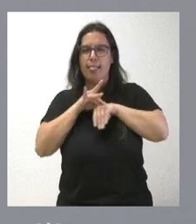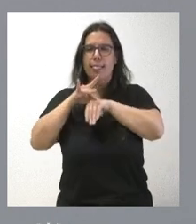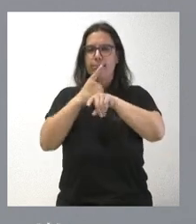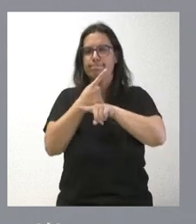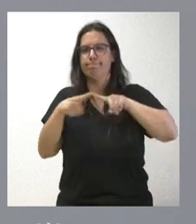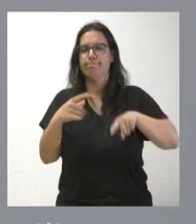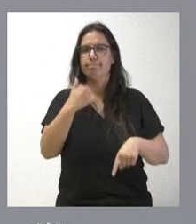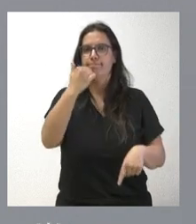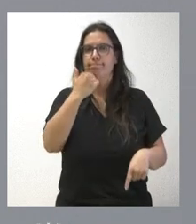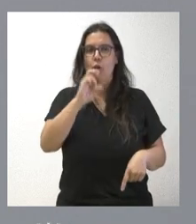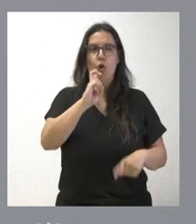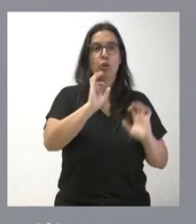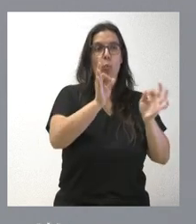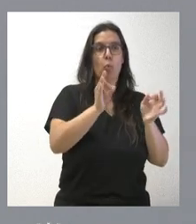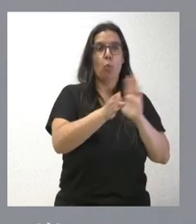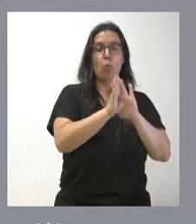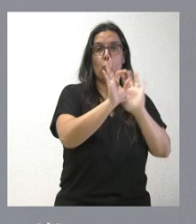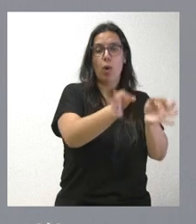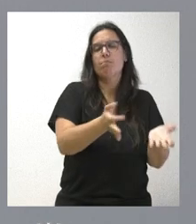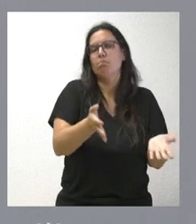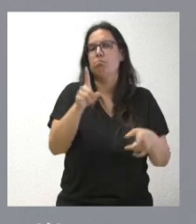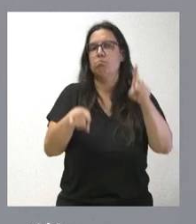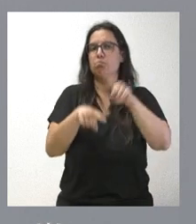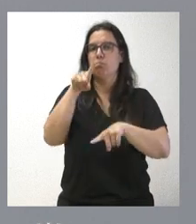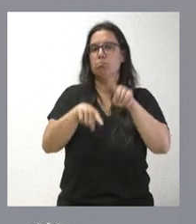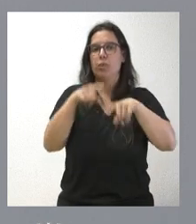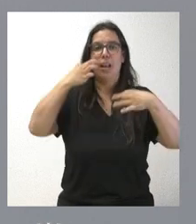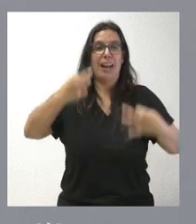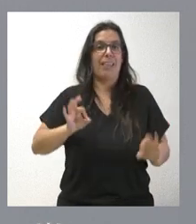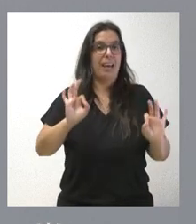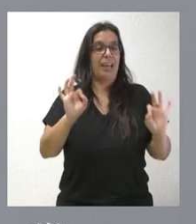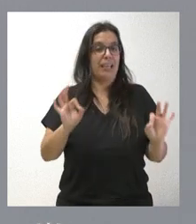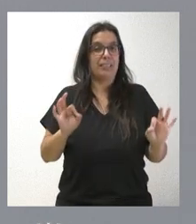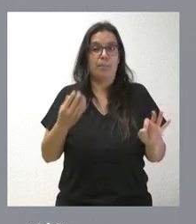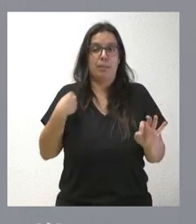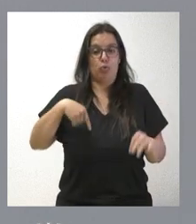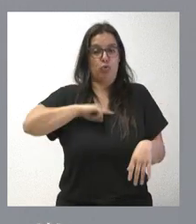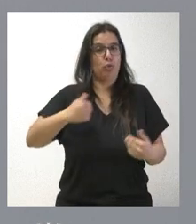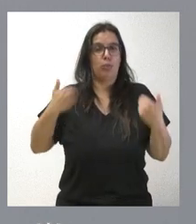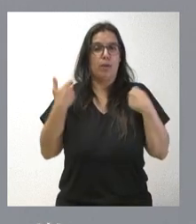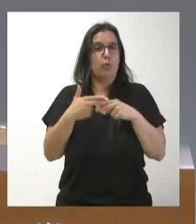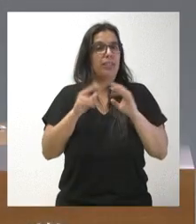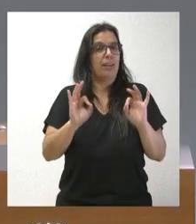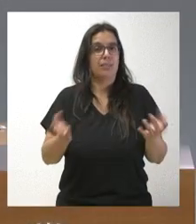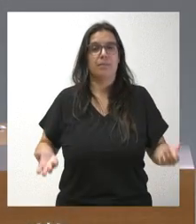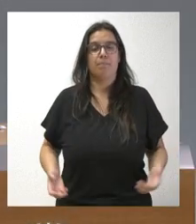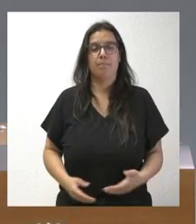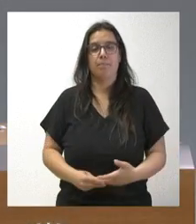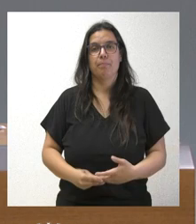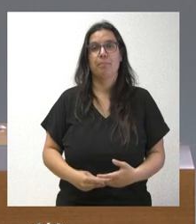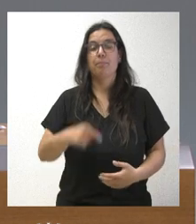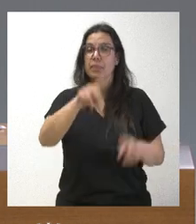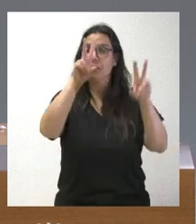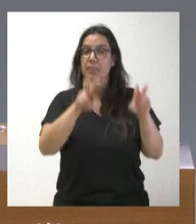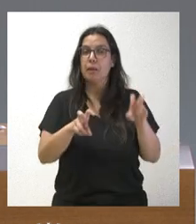distinta y otras se pueden seguir manteniendo igual que hasta el momento presente, esa es una realidad que se tiene que hacer por responsables políticos siempre. En ese mismo tema,